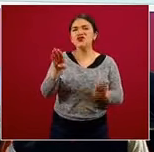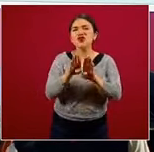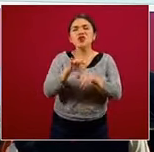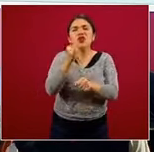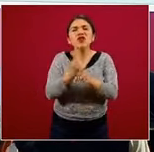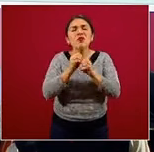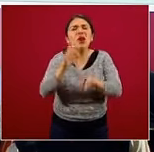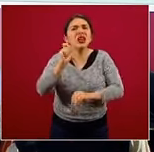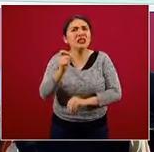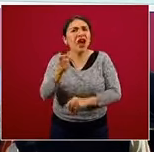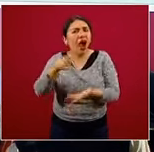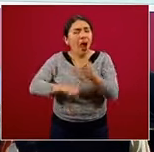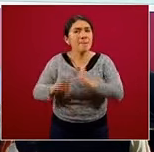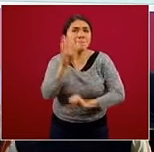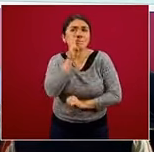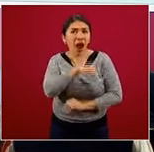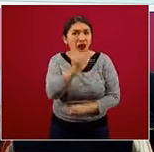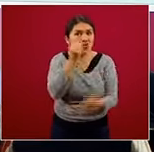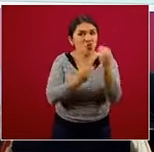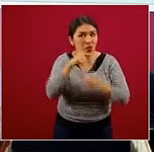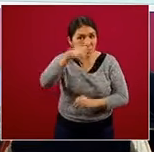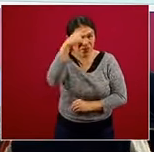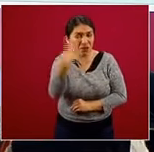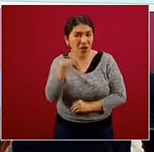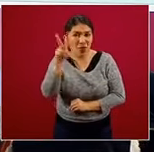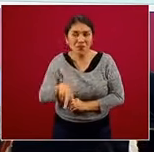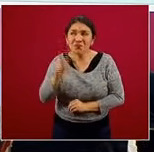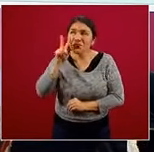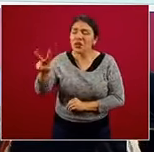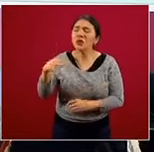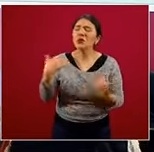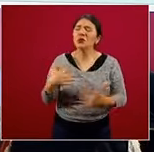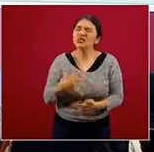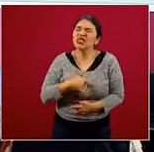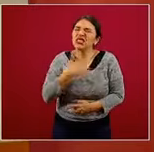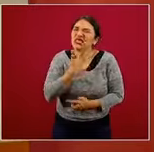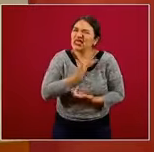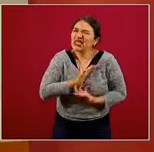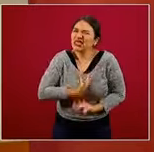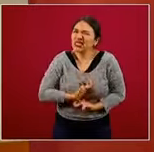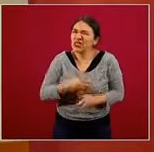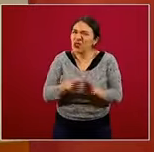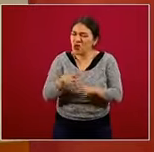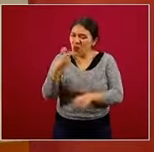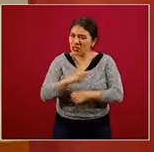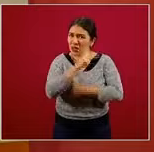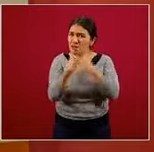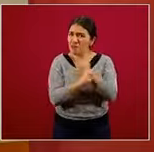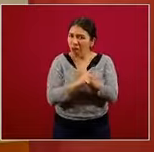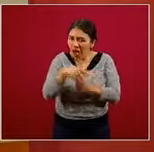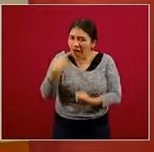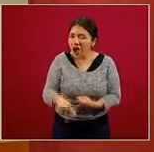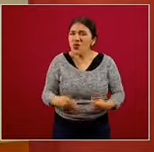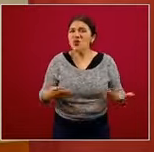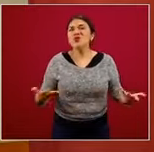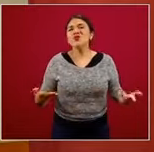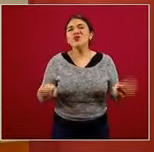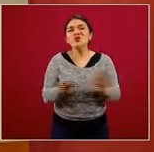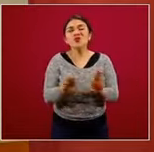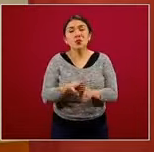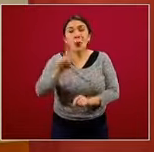de la mala nutrición en México y la verdad es que da tristeza ver estos datos en un país como el nuestro.